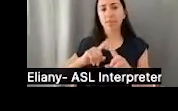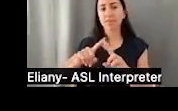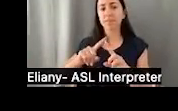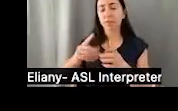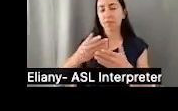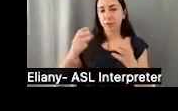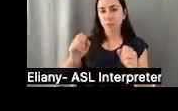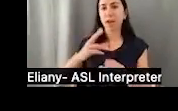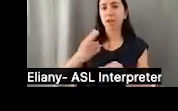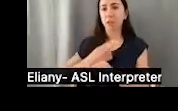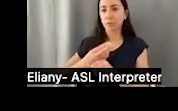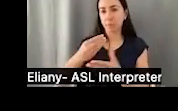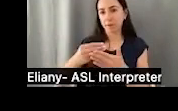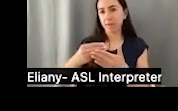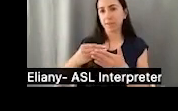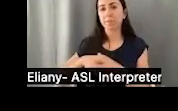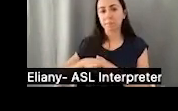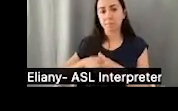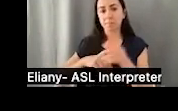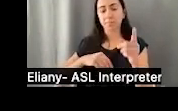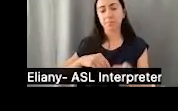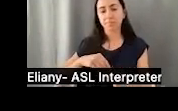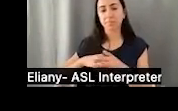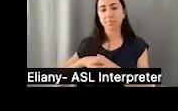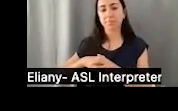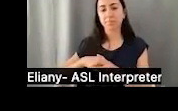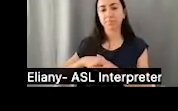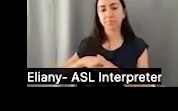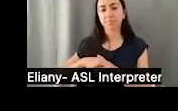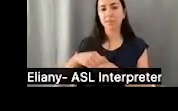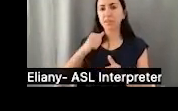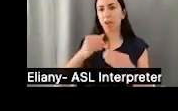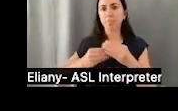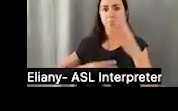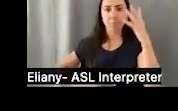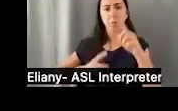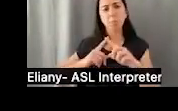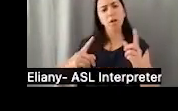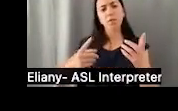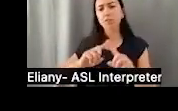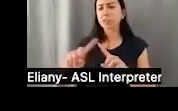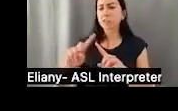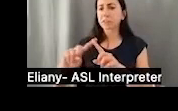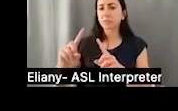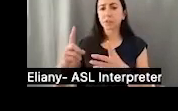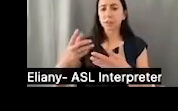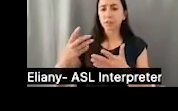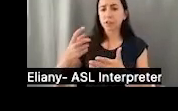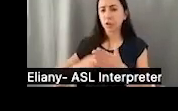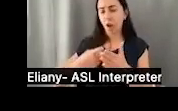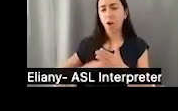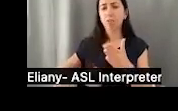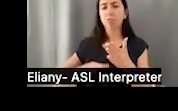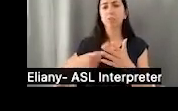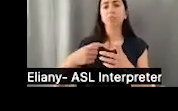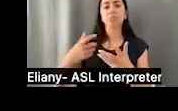es exento. Aquí tenemos una lista de todos los gastos cualificados. No es completa. Me imagino que hay muchos